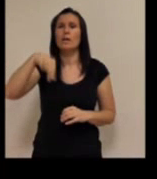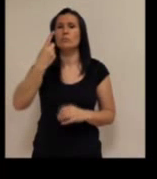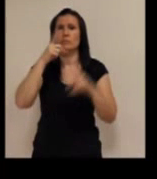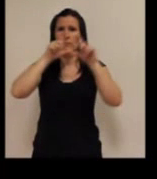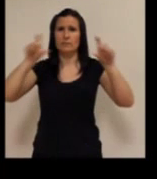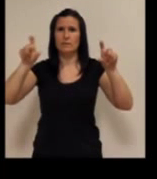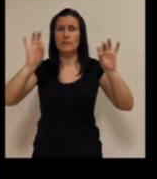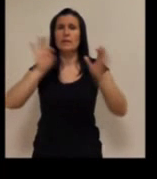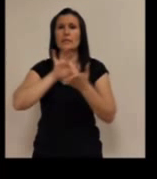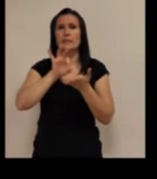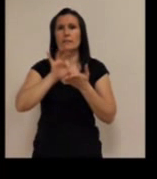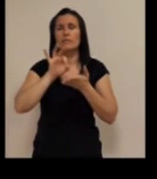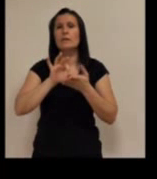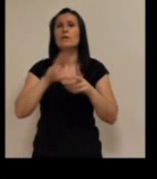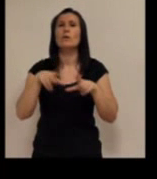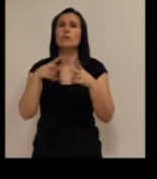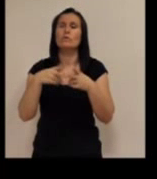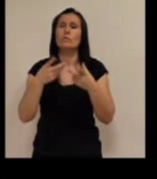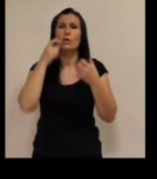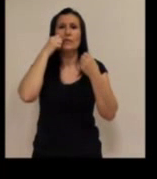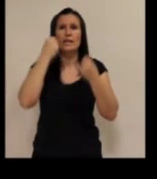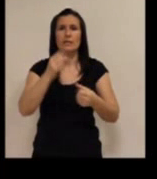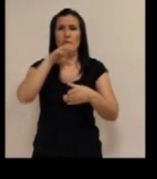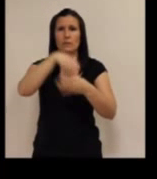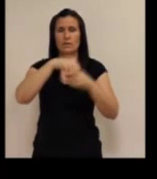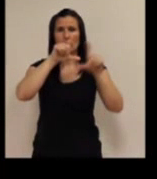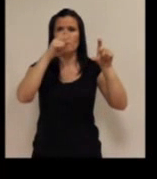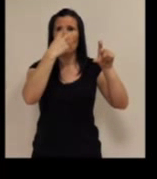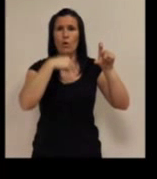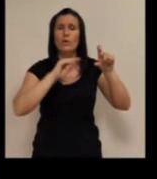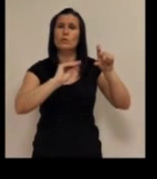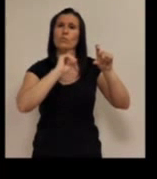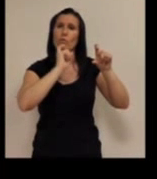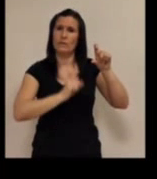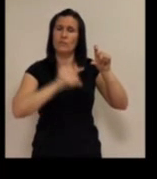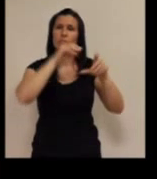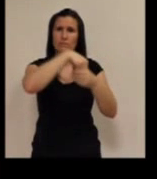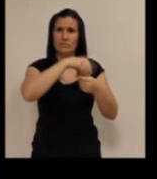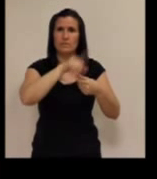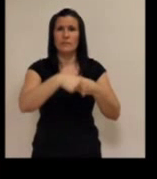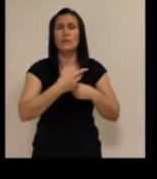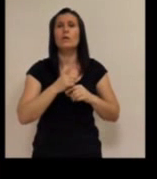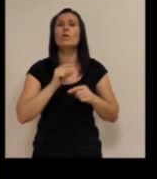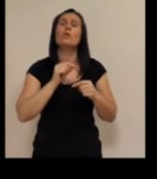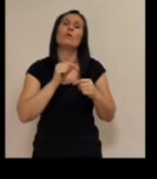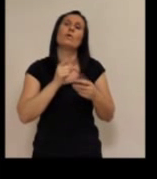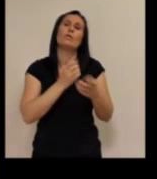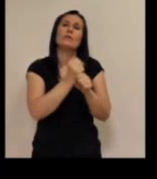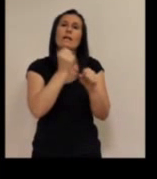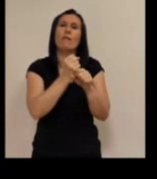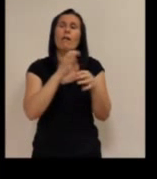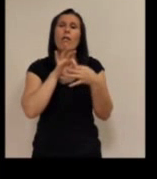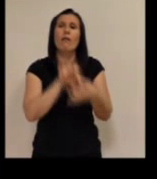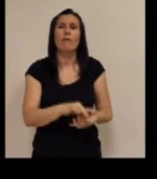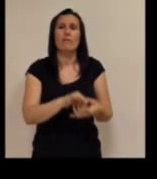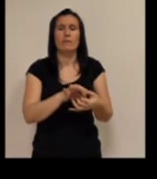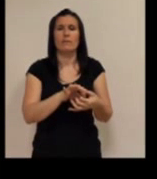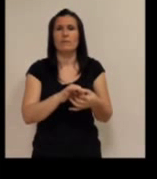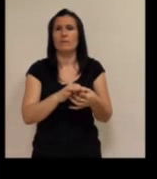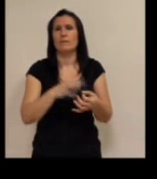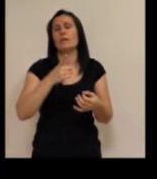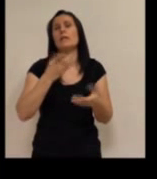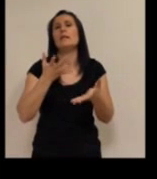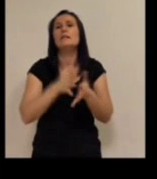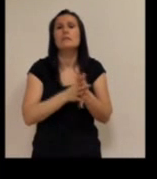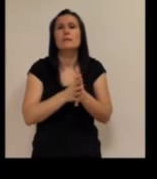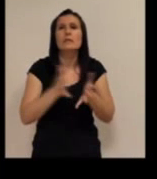una empresa de servicios sociosanitarios de la ONCE y de su fundación. Su línea de actuación prioritaria es la intensificación